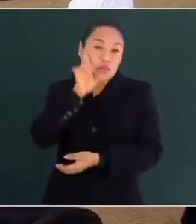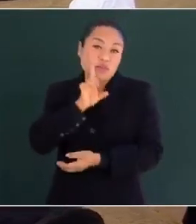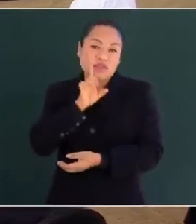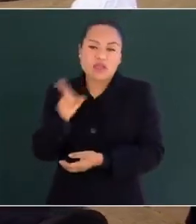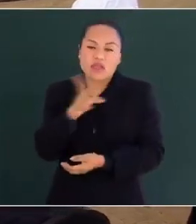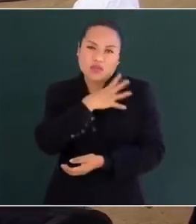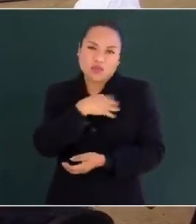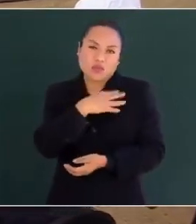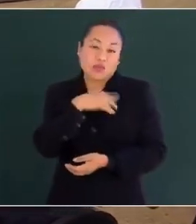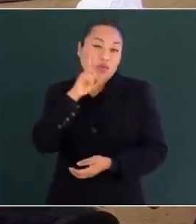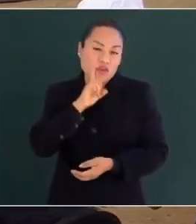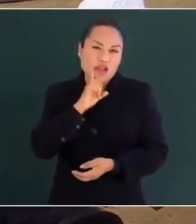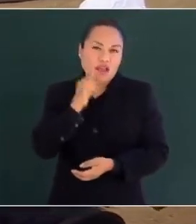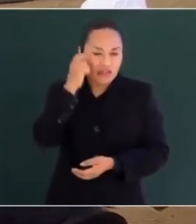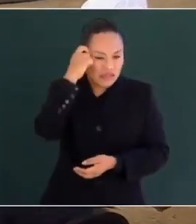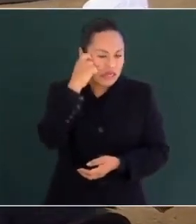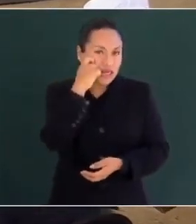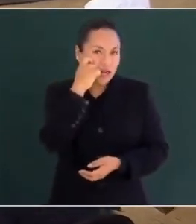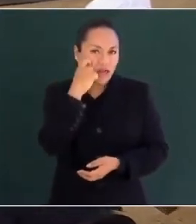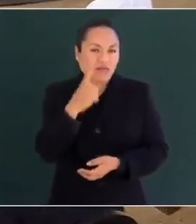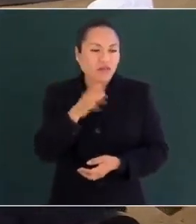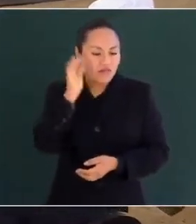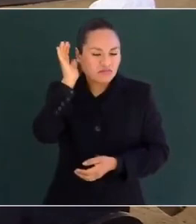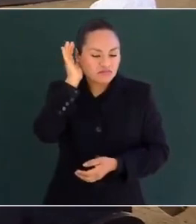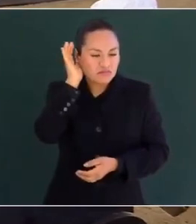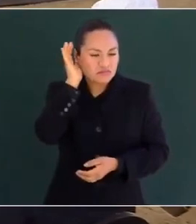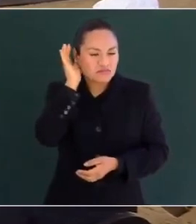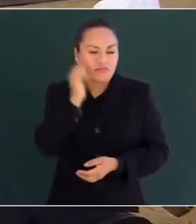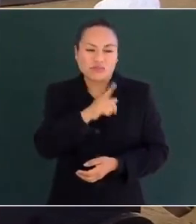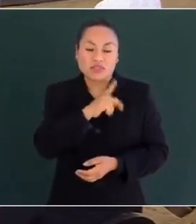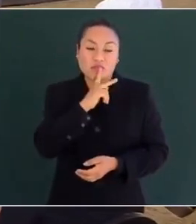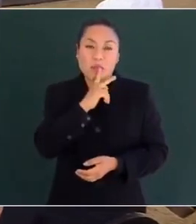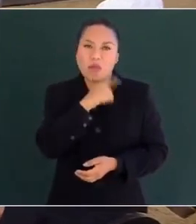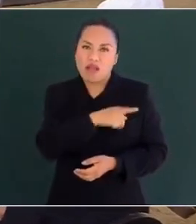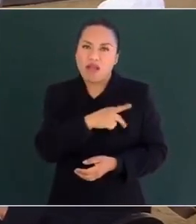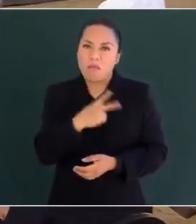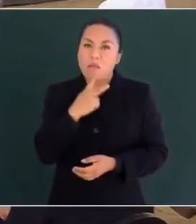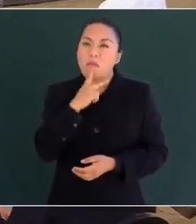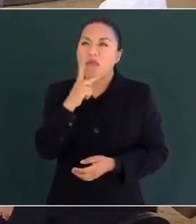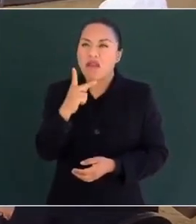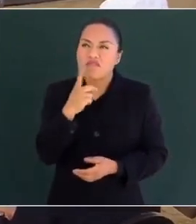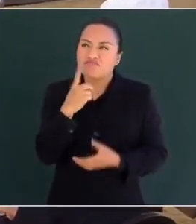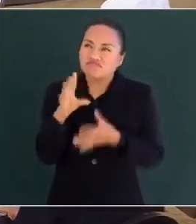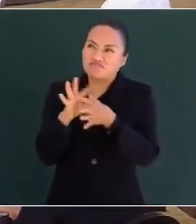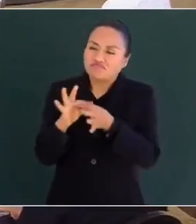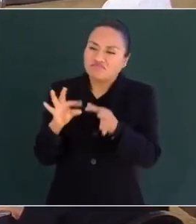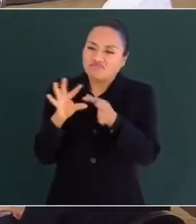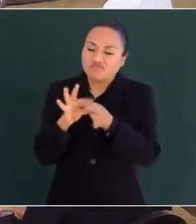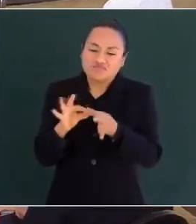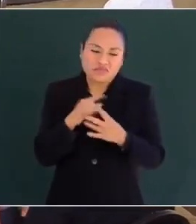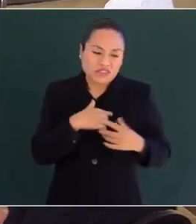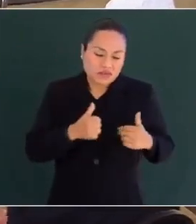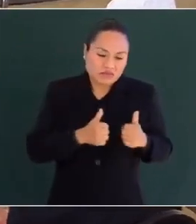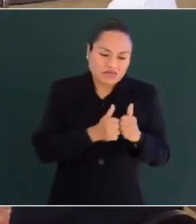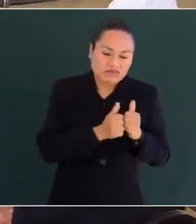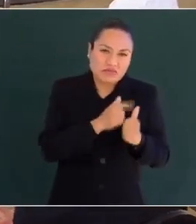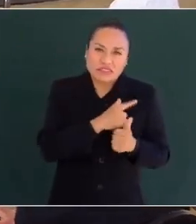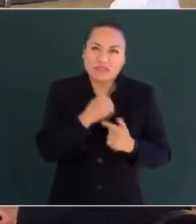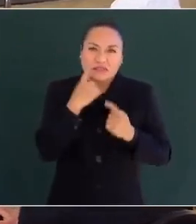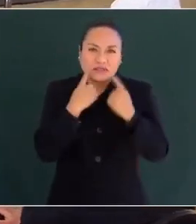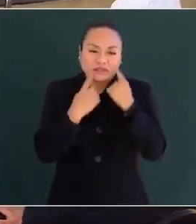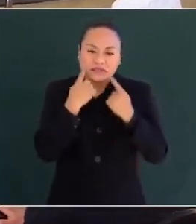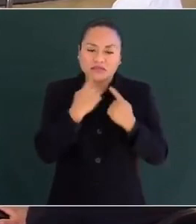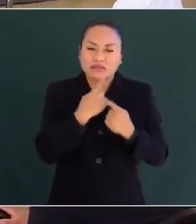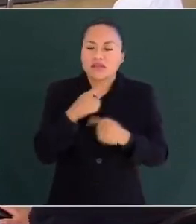hija. Guerrero escuchó conmovido a su padre, lo acompañó en su llanto y llamando a sus